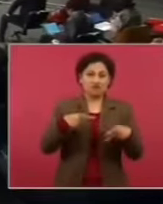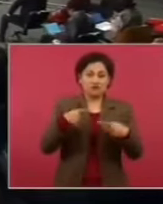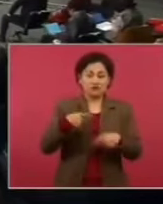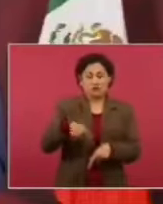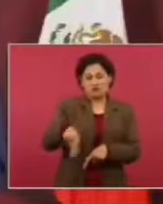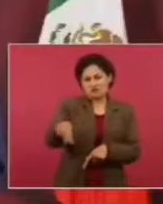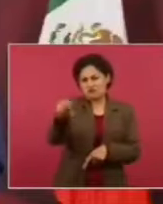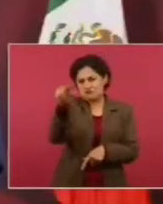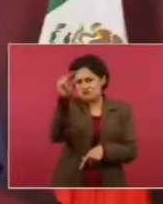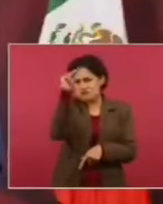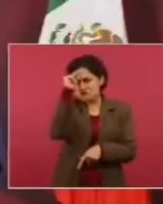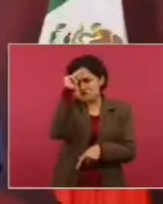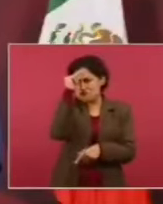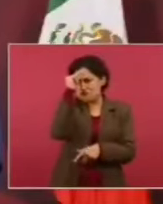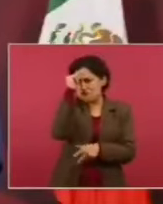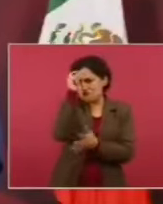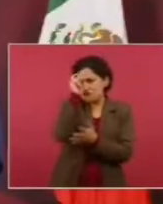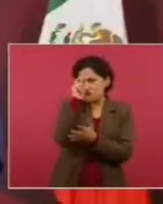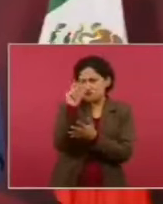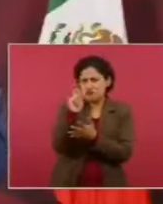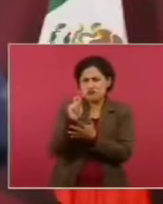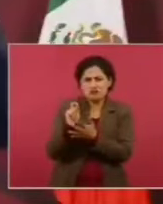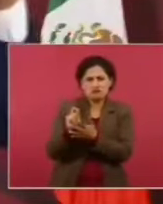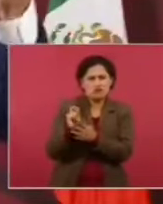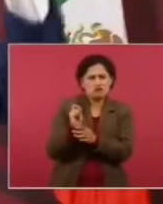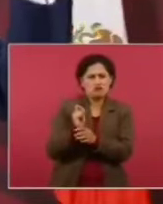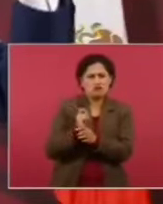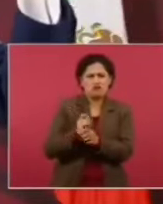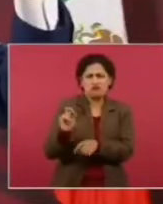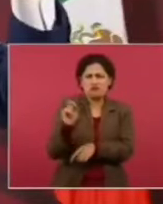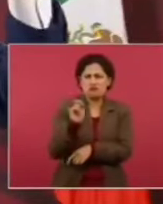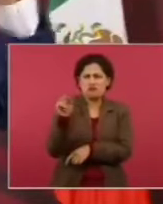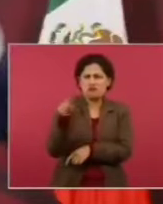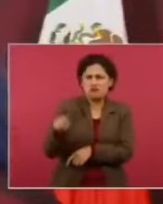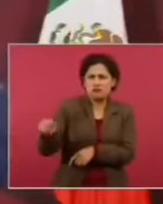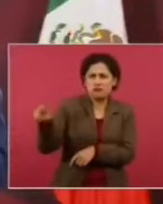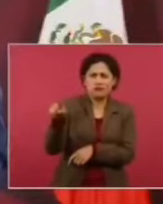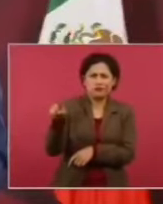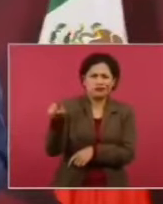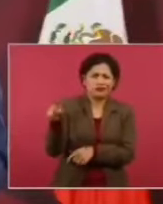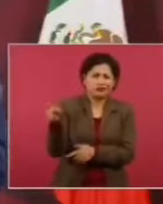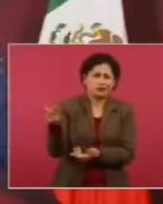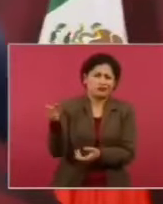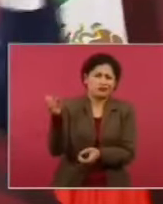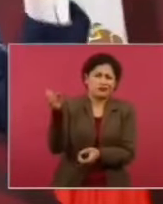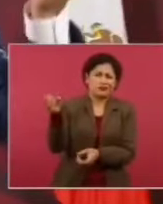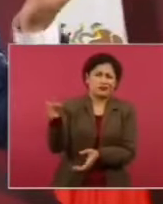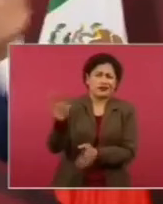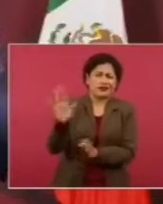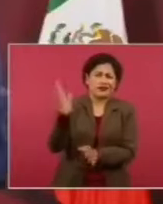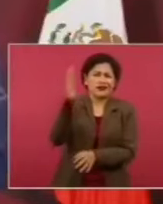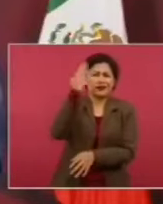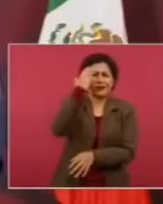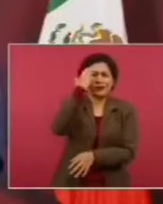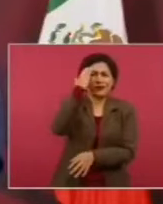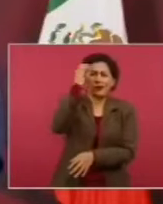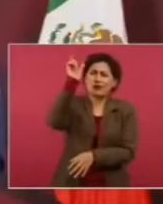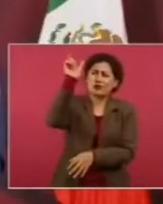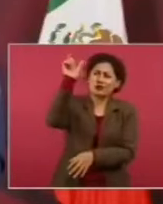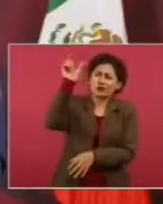ya sabemos cómo actúan, periodistas.